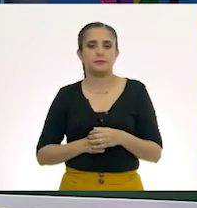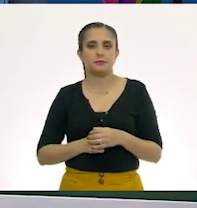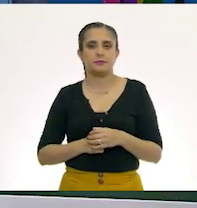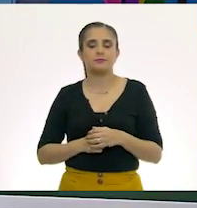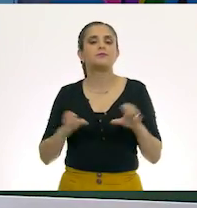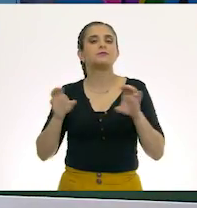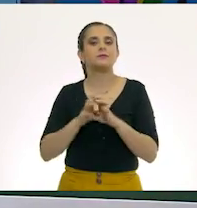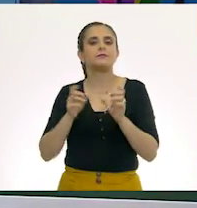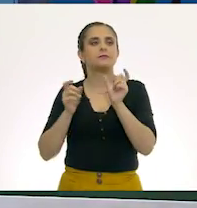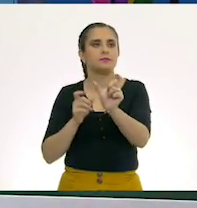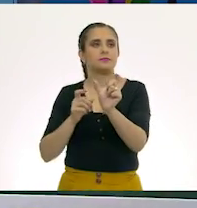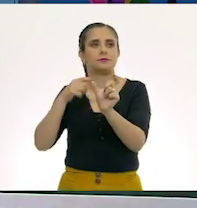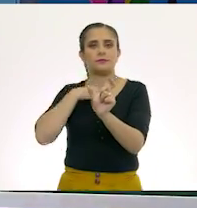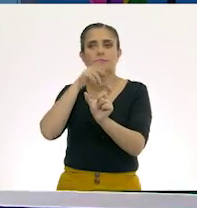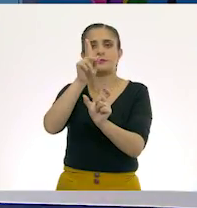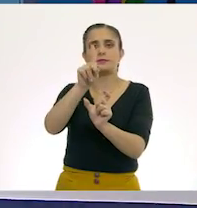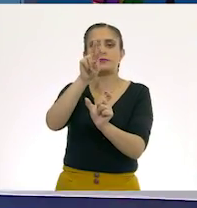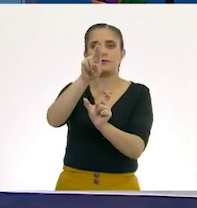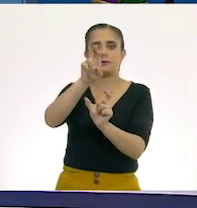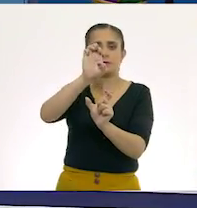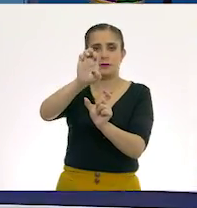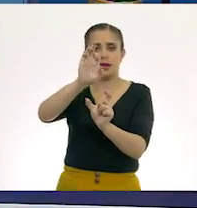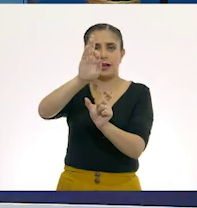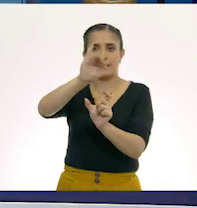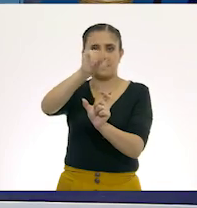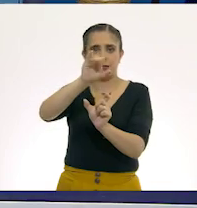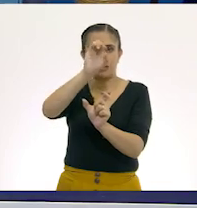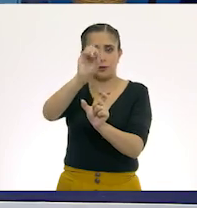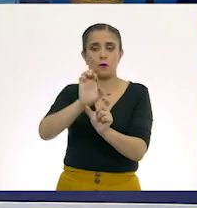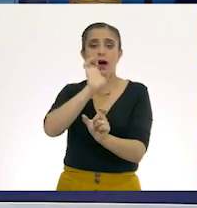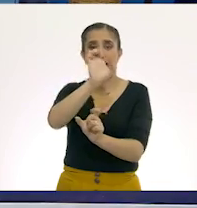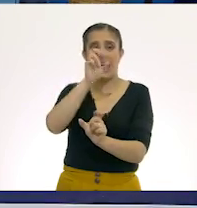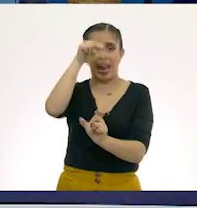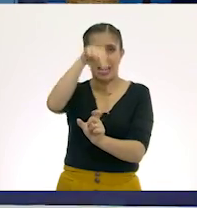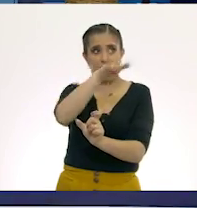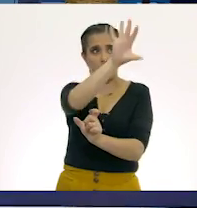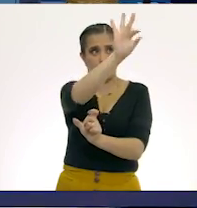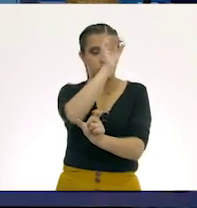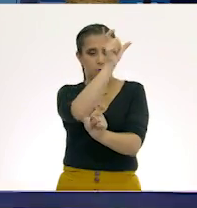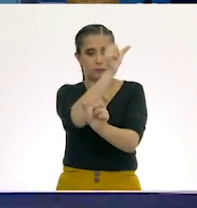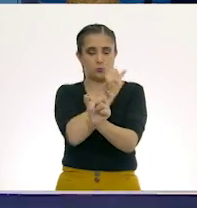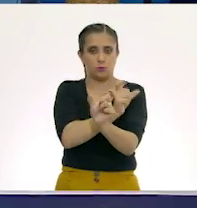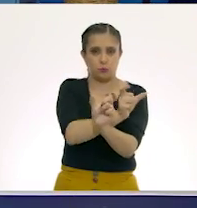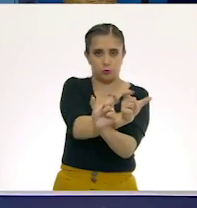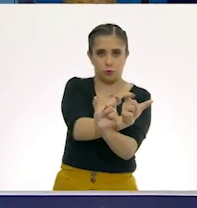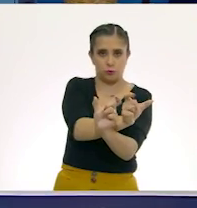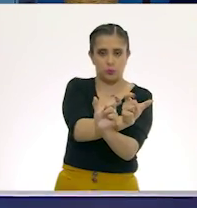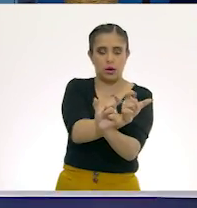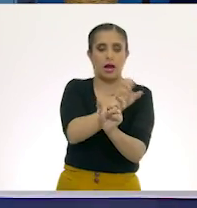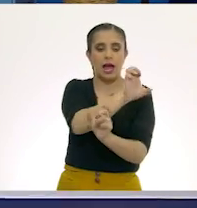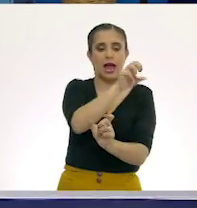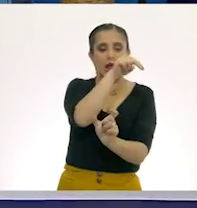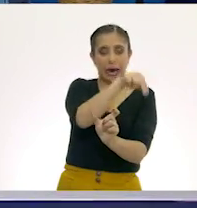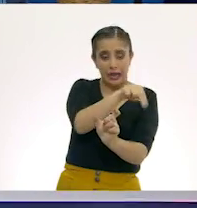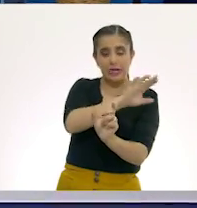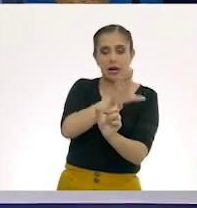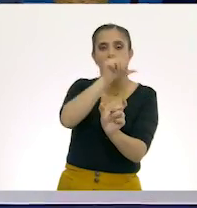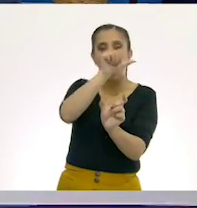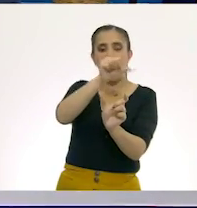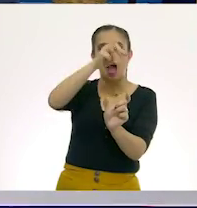Aníbal? Bueno, con el prefijo en... Ajá. Y el sufijo...